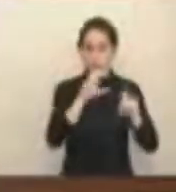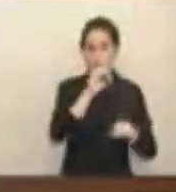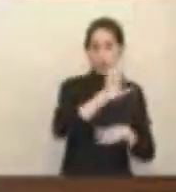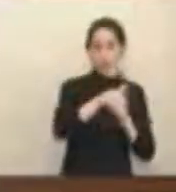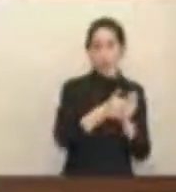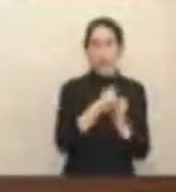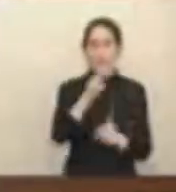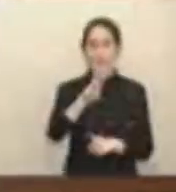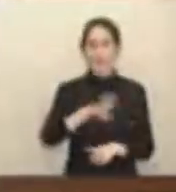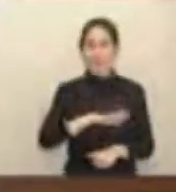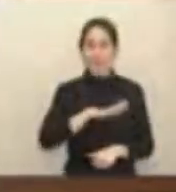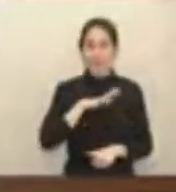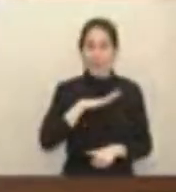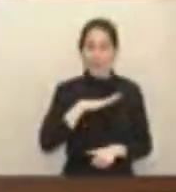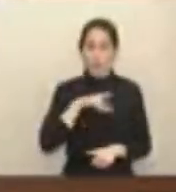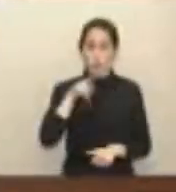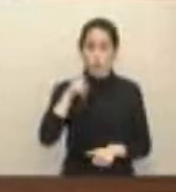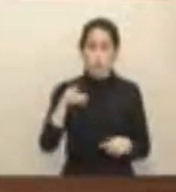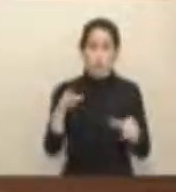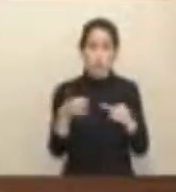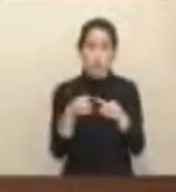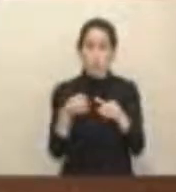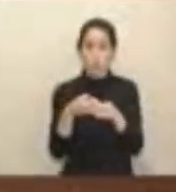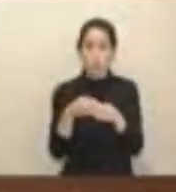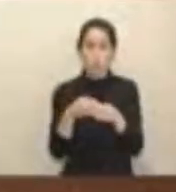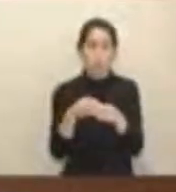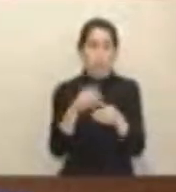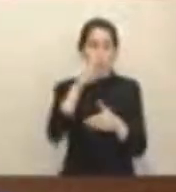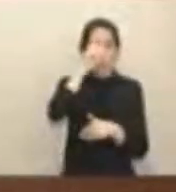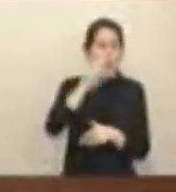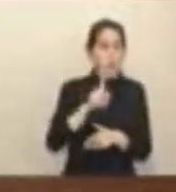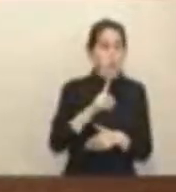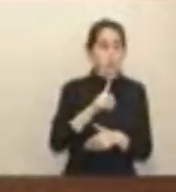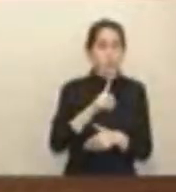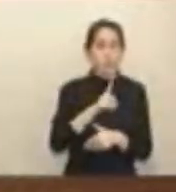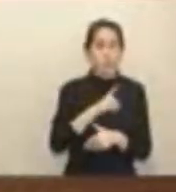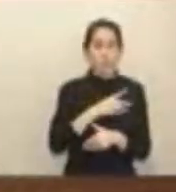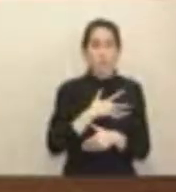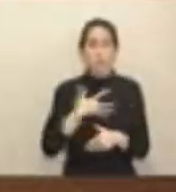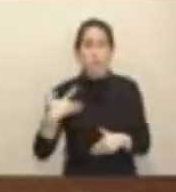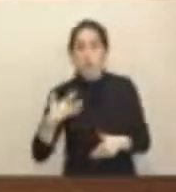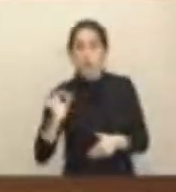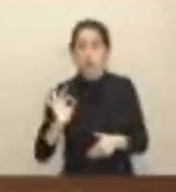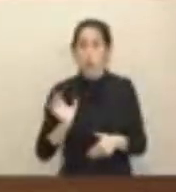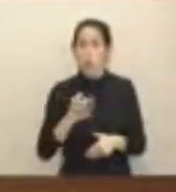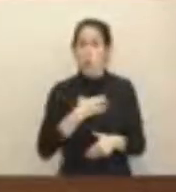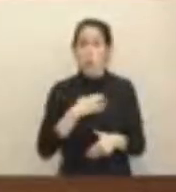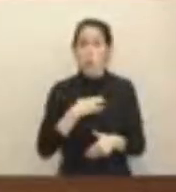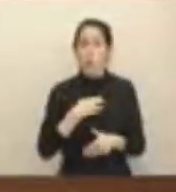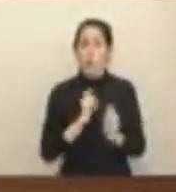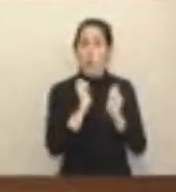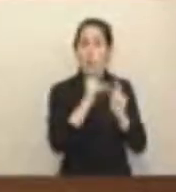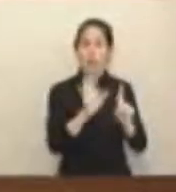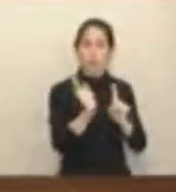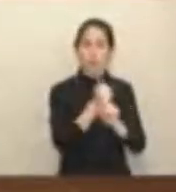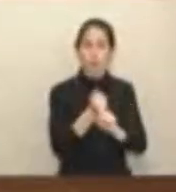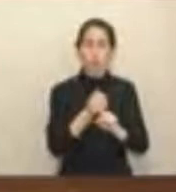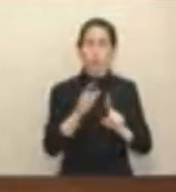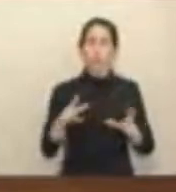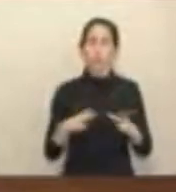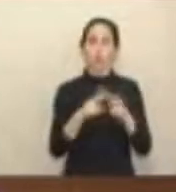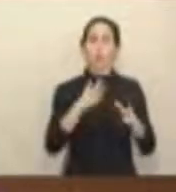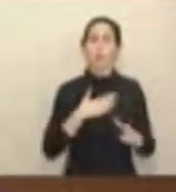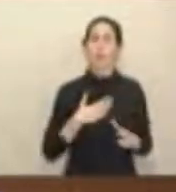a 3 años, no han sabido, no han podido o no han querido dar respuesta a la sociedad asturiana en su conjunto.